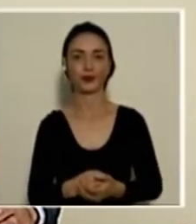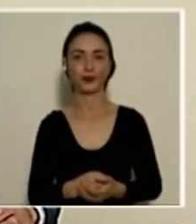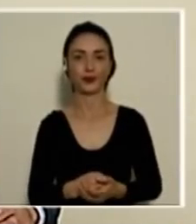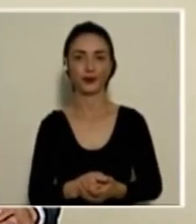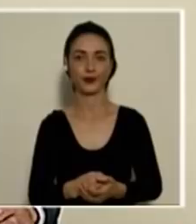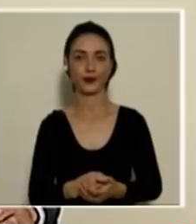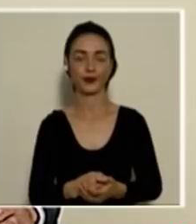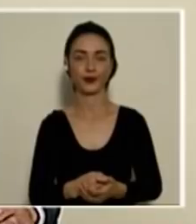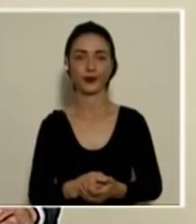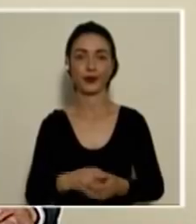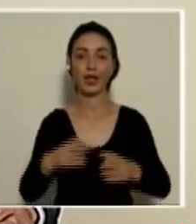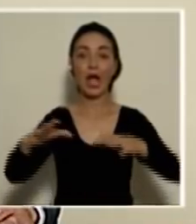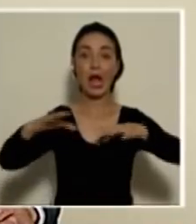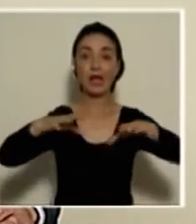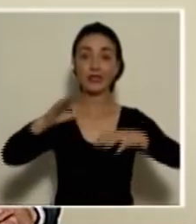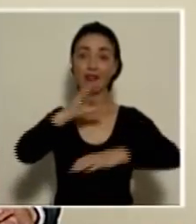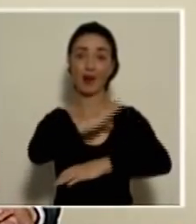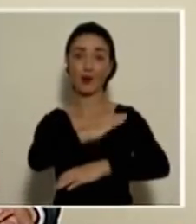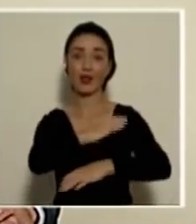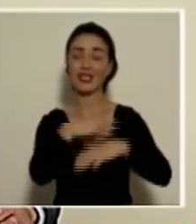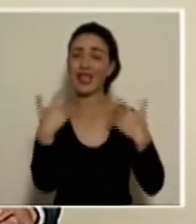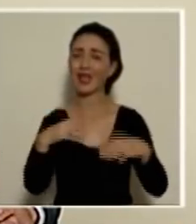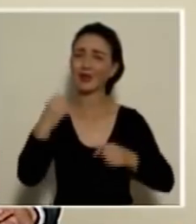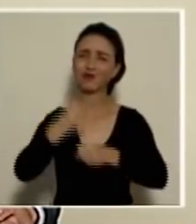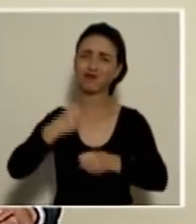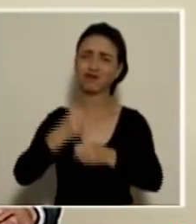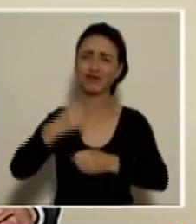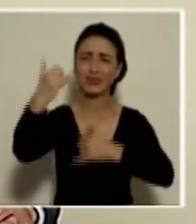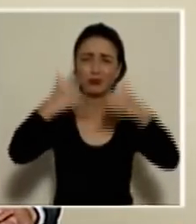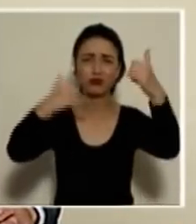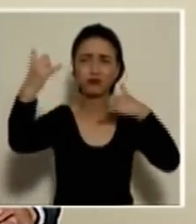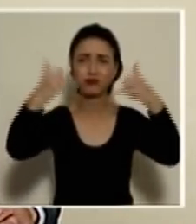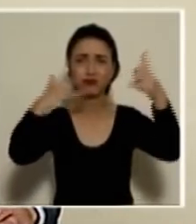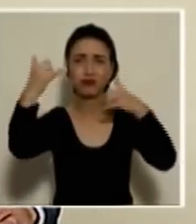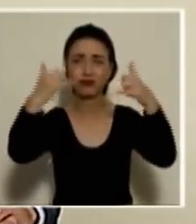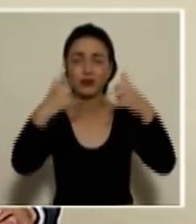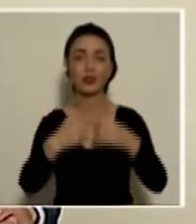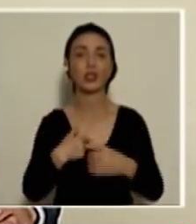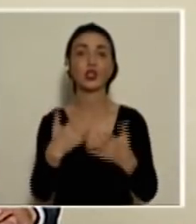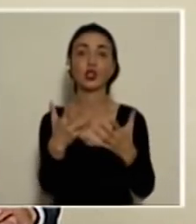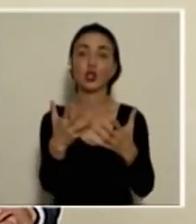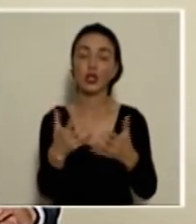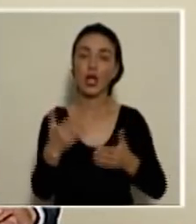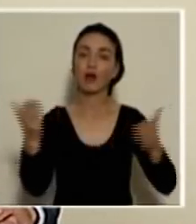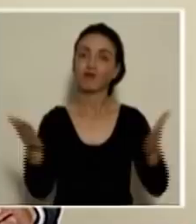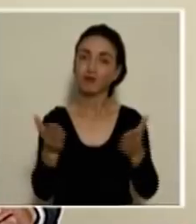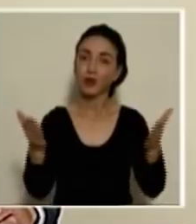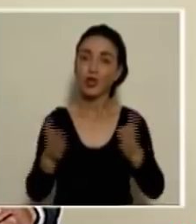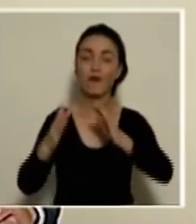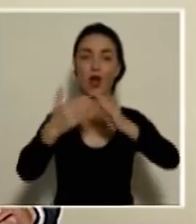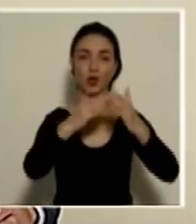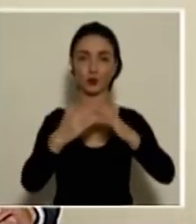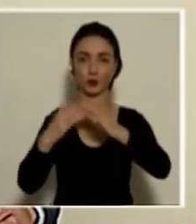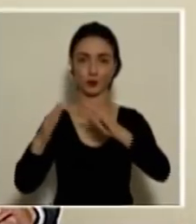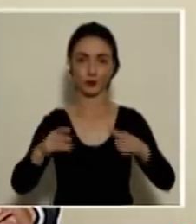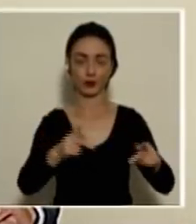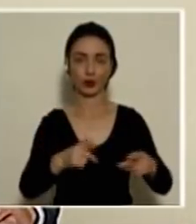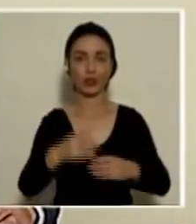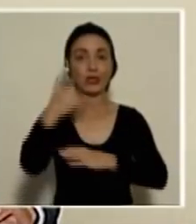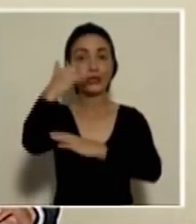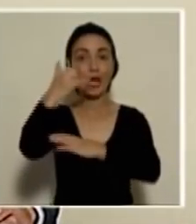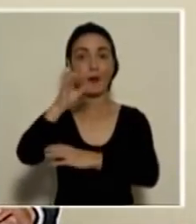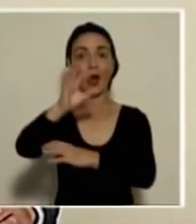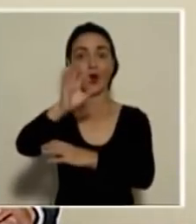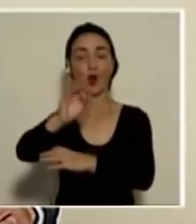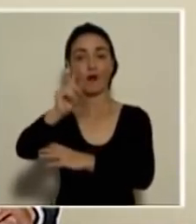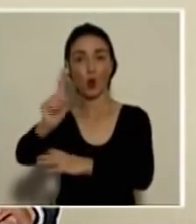Ciertamente, la actividad para los cuerpos de policía ha sido muy intensa porque las llamadas son muchas, pero yo quiero seguir motivando a los ciudadanos a llamar al